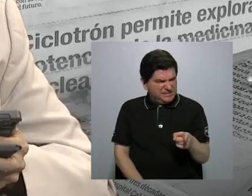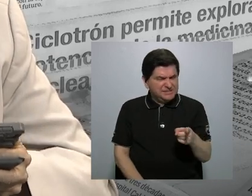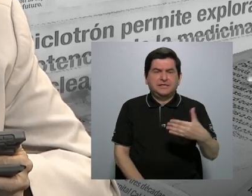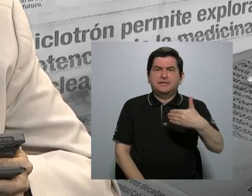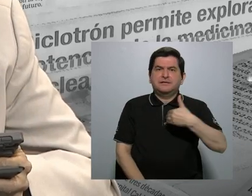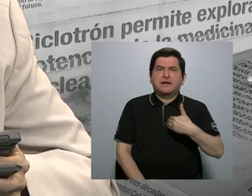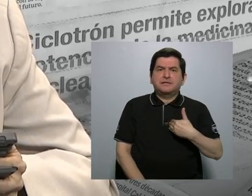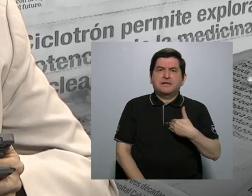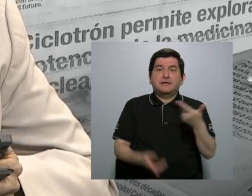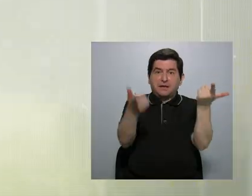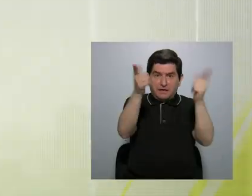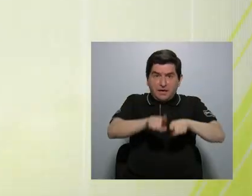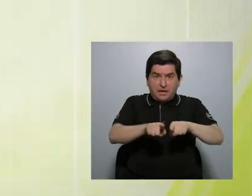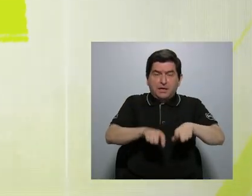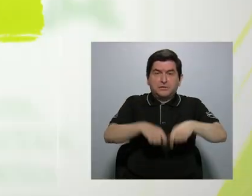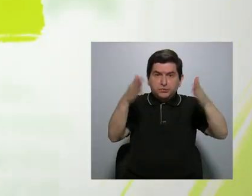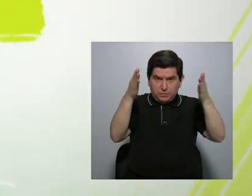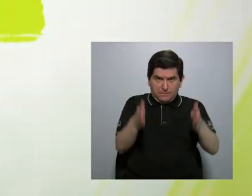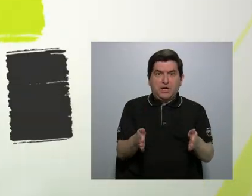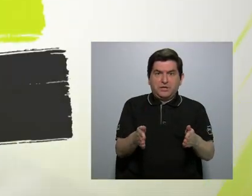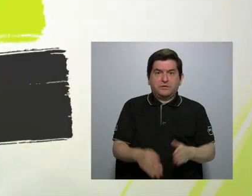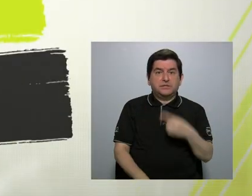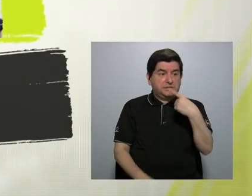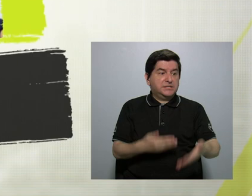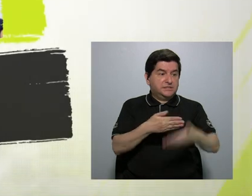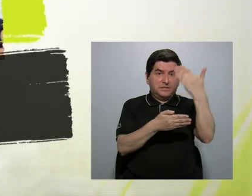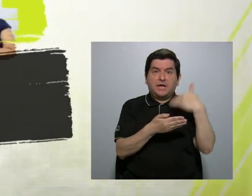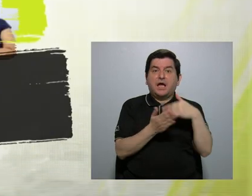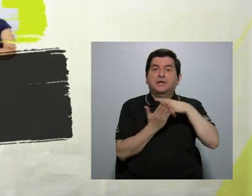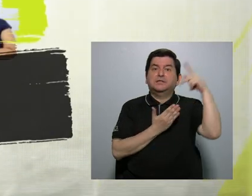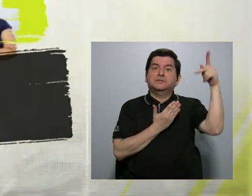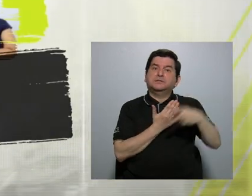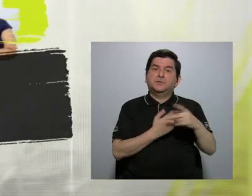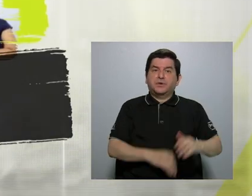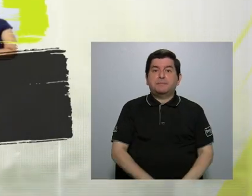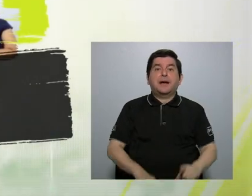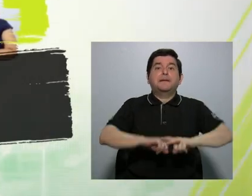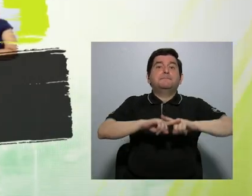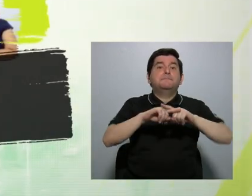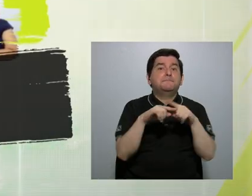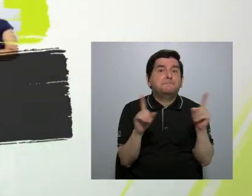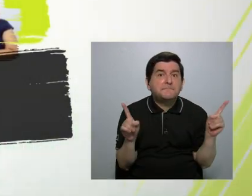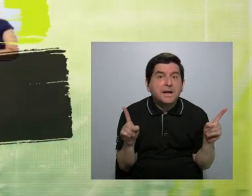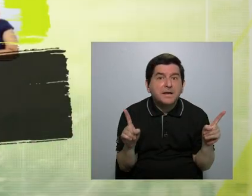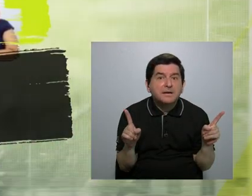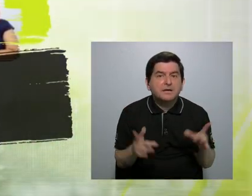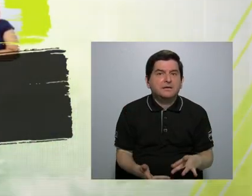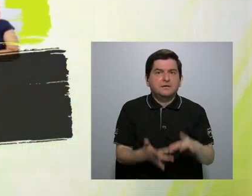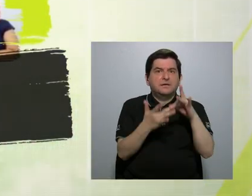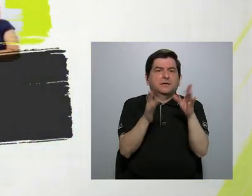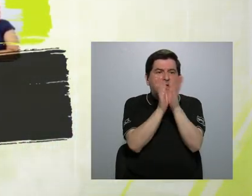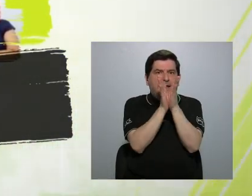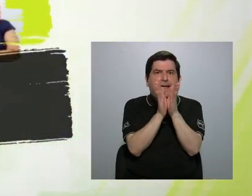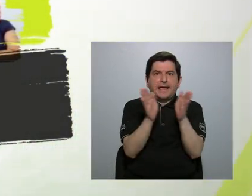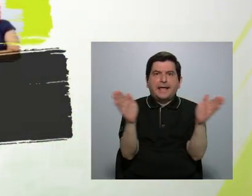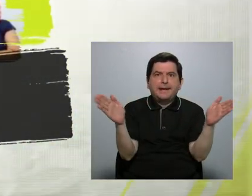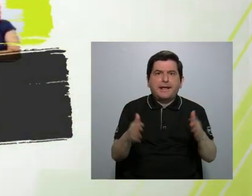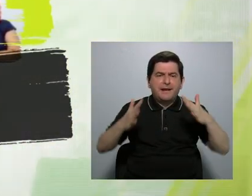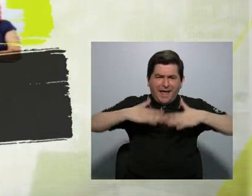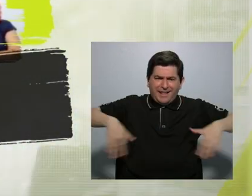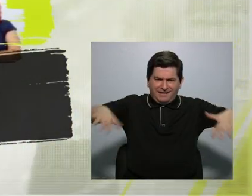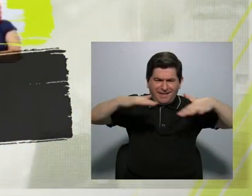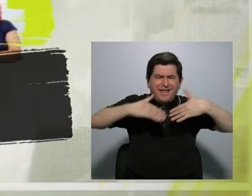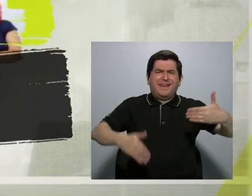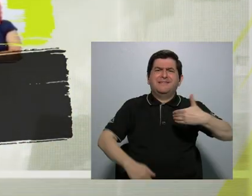reciben en este caso estos periodistas, como dije al inicio del programa, pero sobre todo en general el ambiente